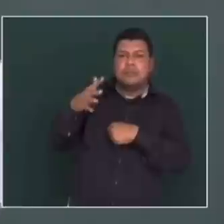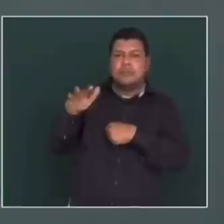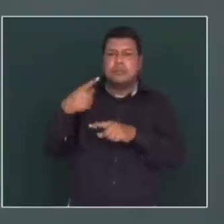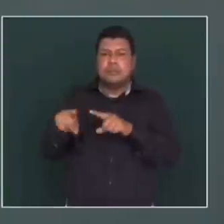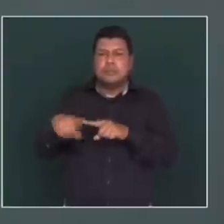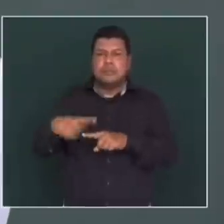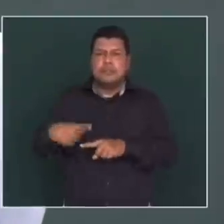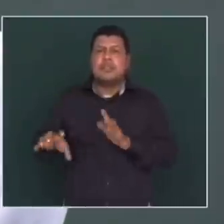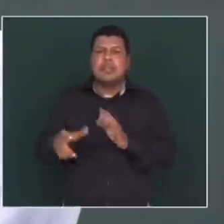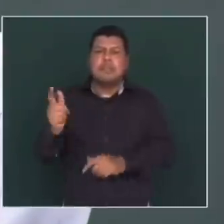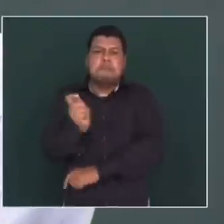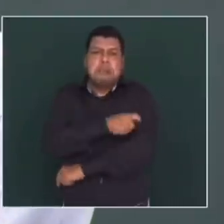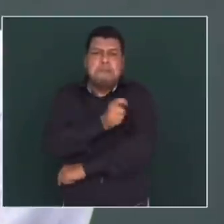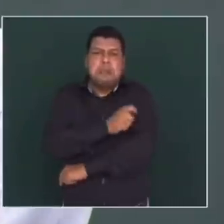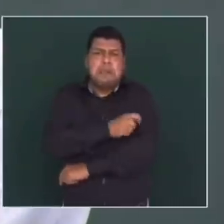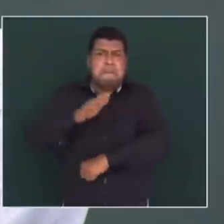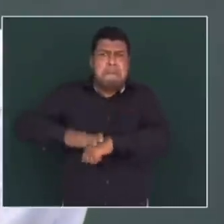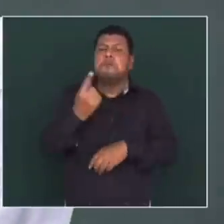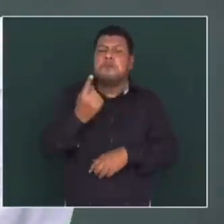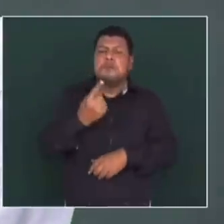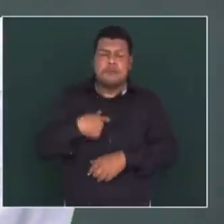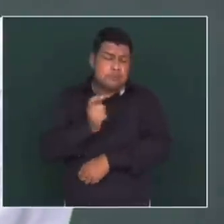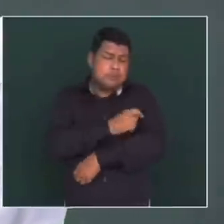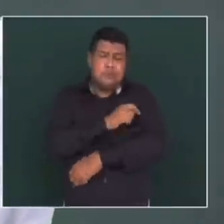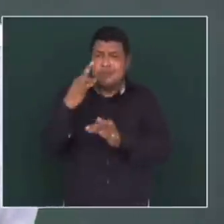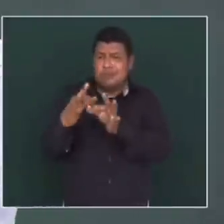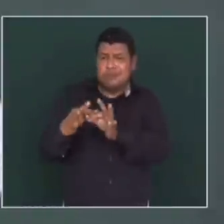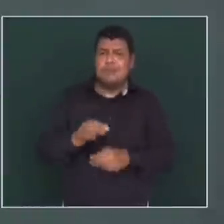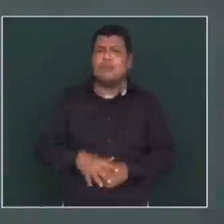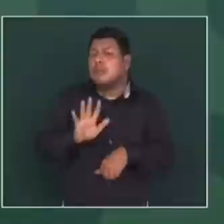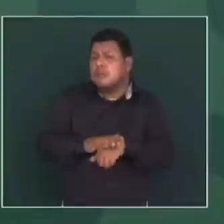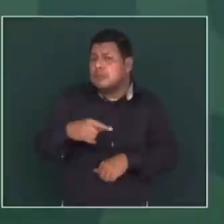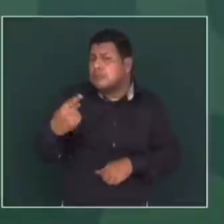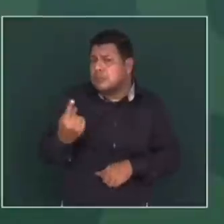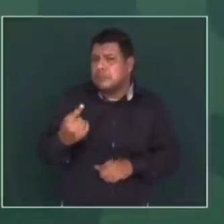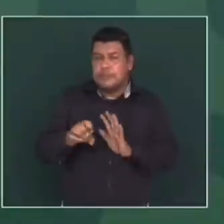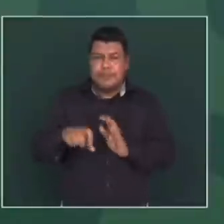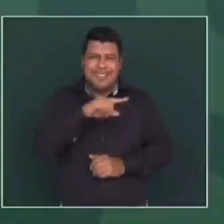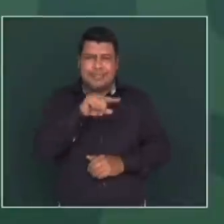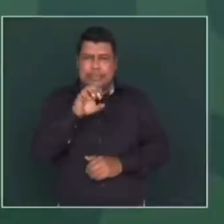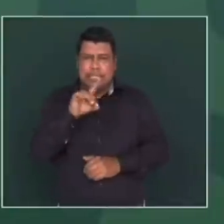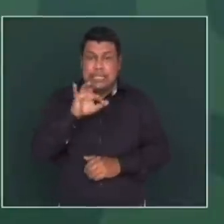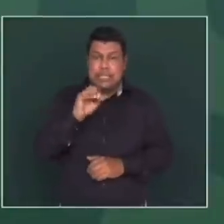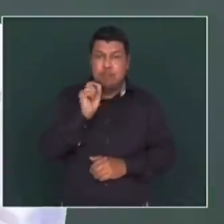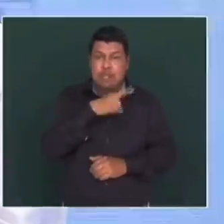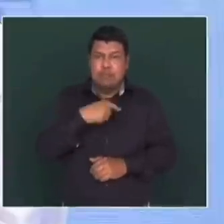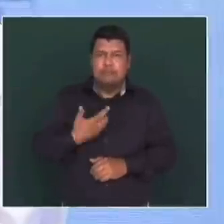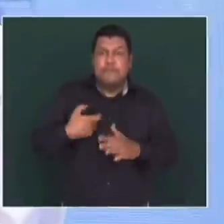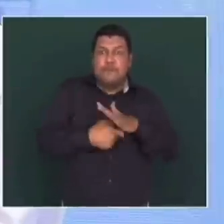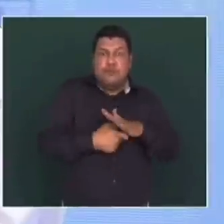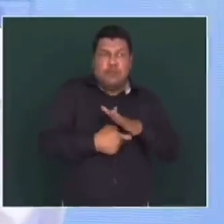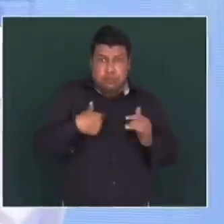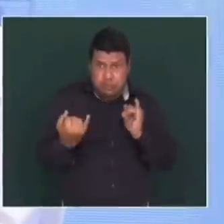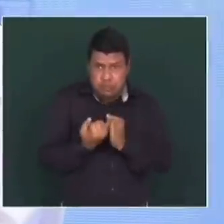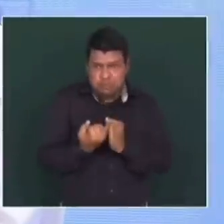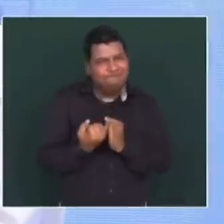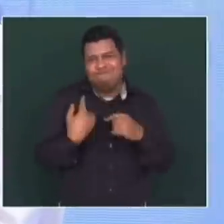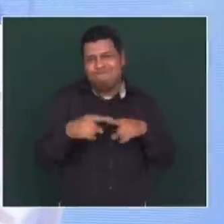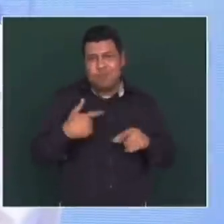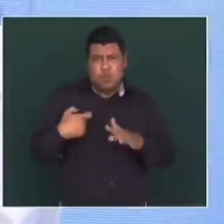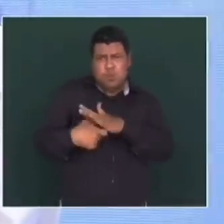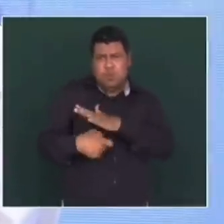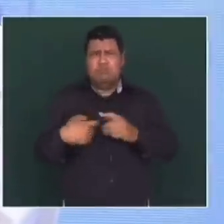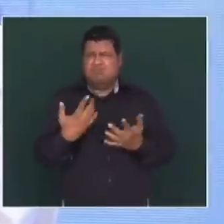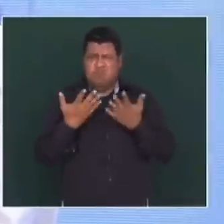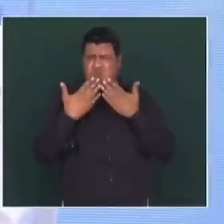vacunas aplicadas en el mundo. Porque, a diferencia del gobierno de Cedillo, caracterizado por la corrupción, en este gobierno no ha habido